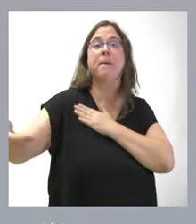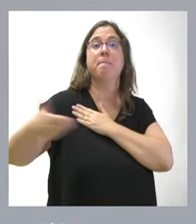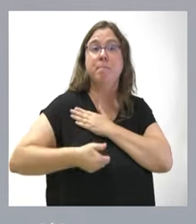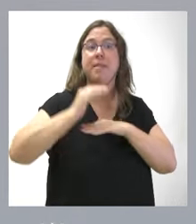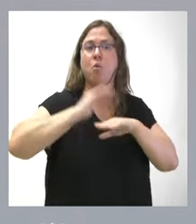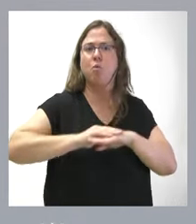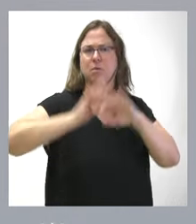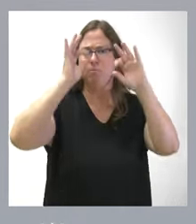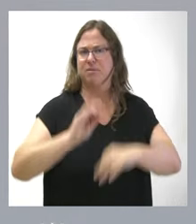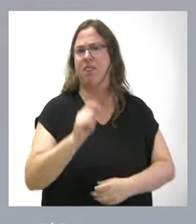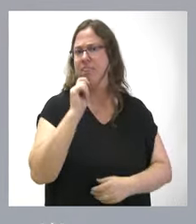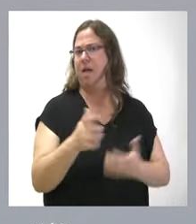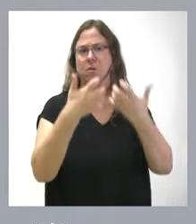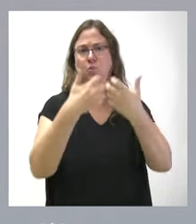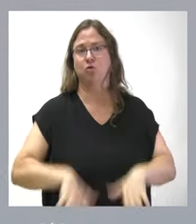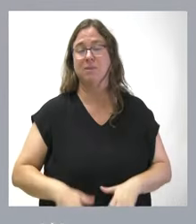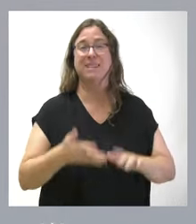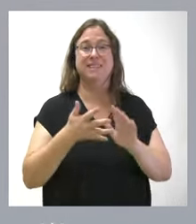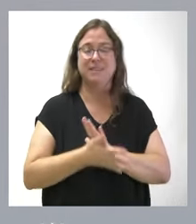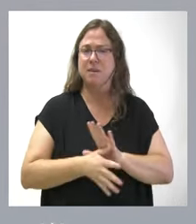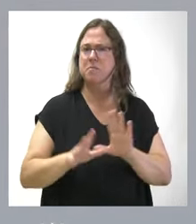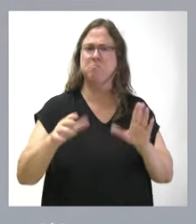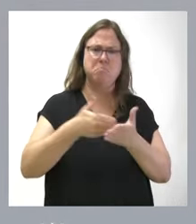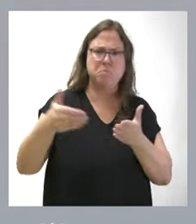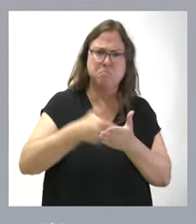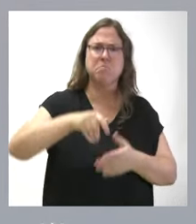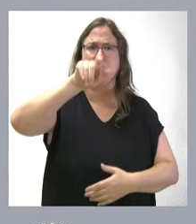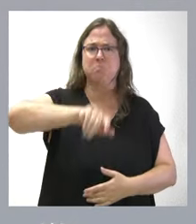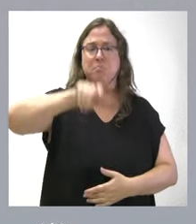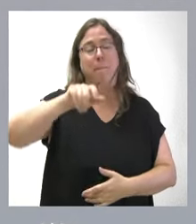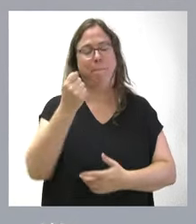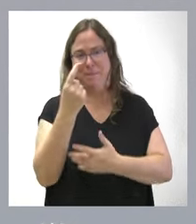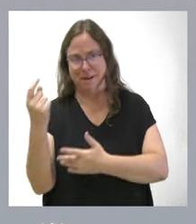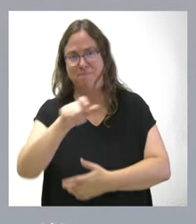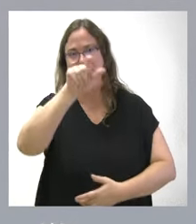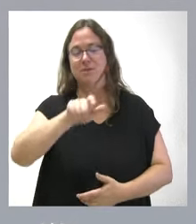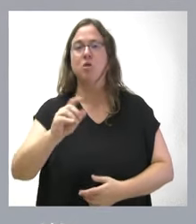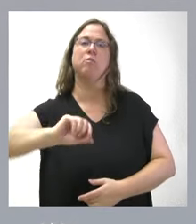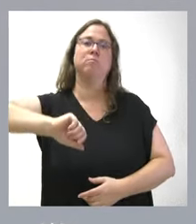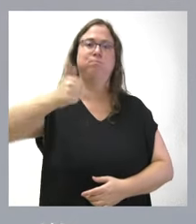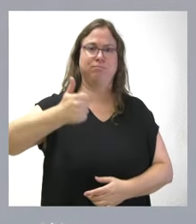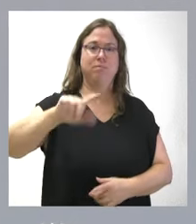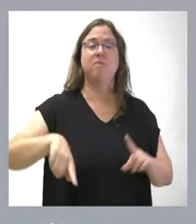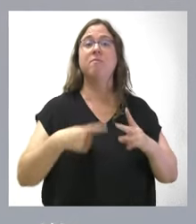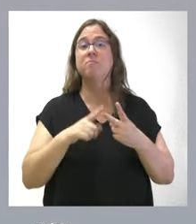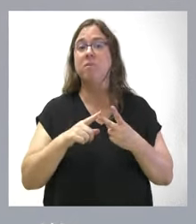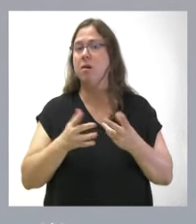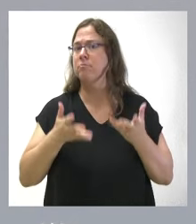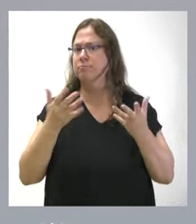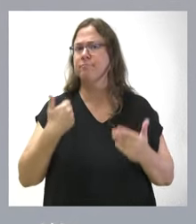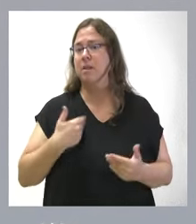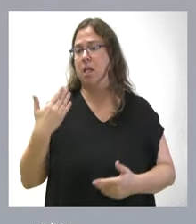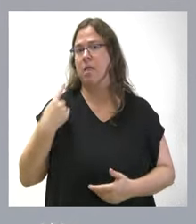a recibir la ayuda, y esto hace que decenas de miles de solicitantes en Castilla y León reciban una ayuda por alquiler de viviendas. Y que hemos puesto en marcha